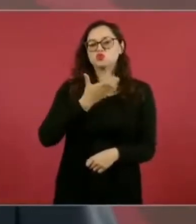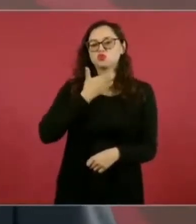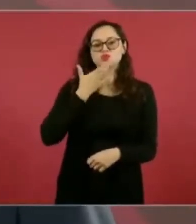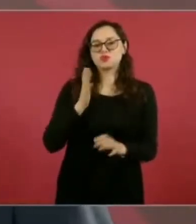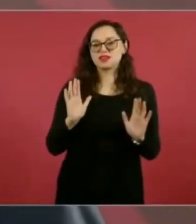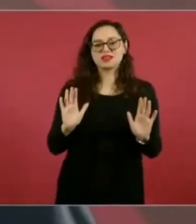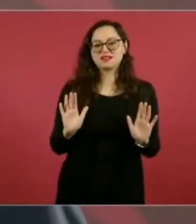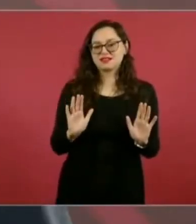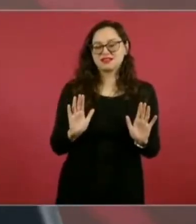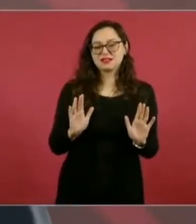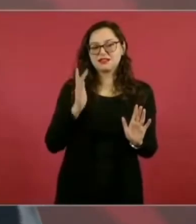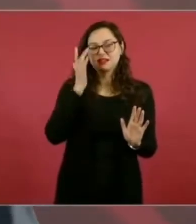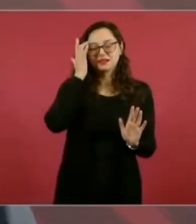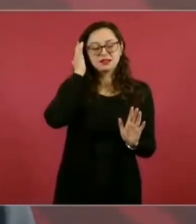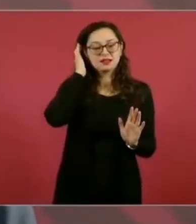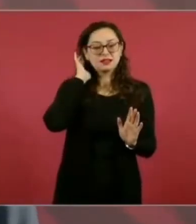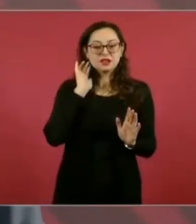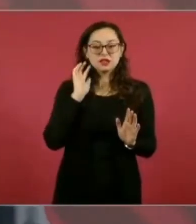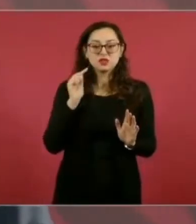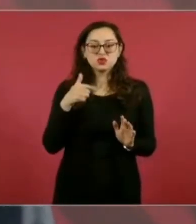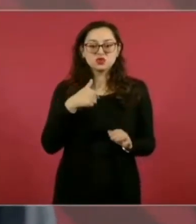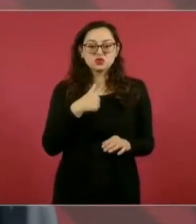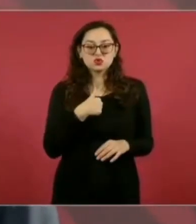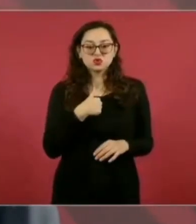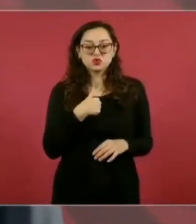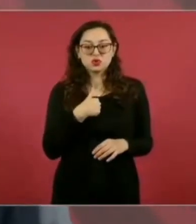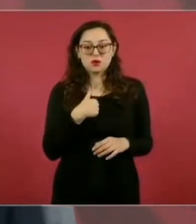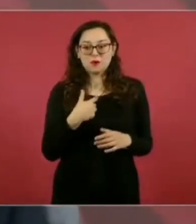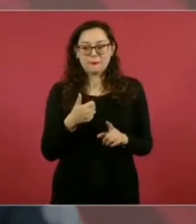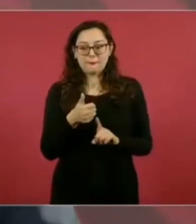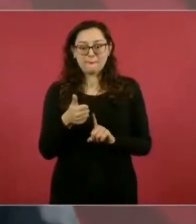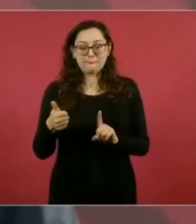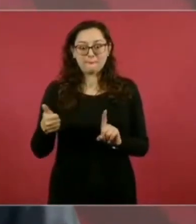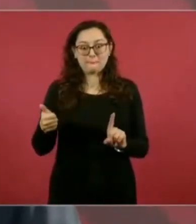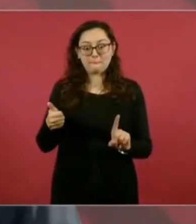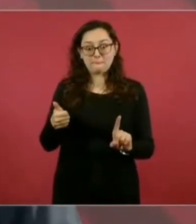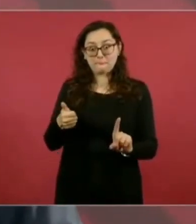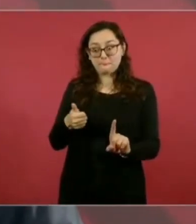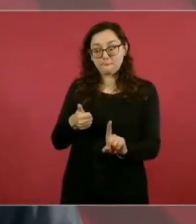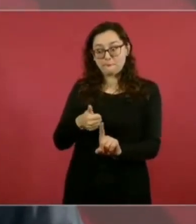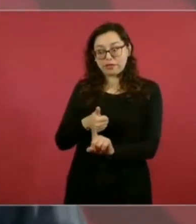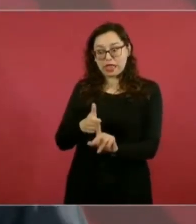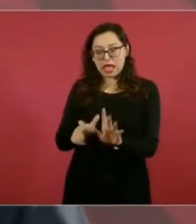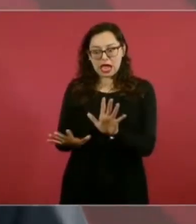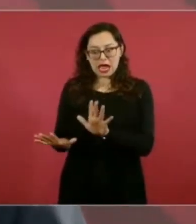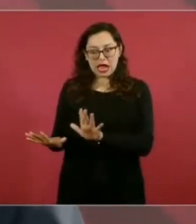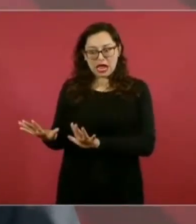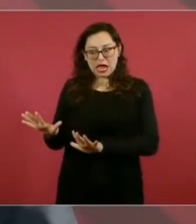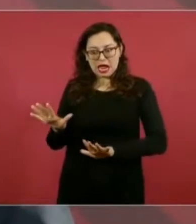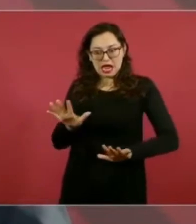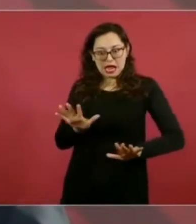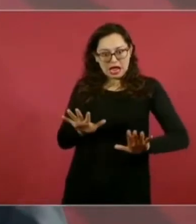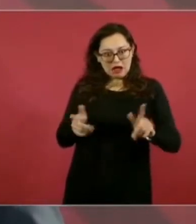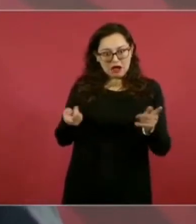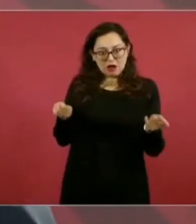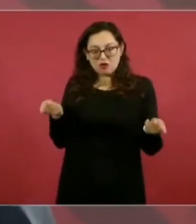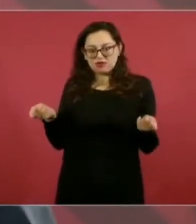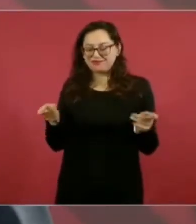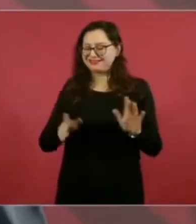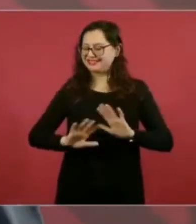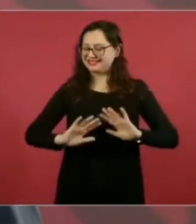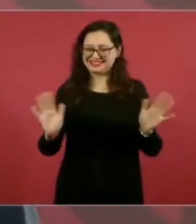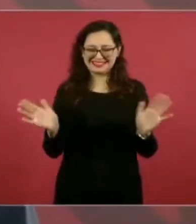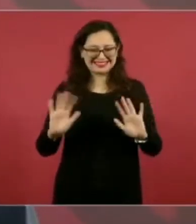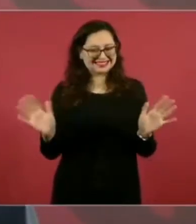manipular a nadie.